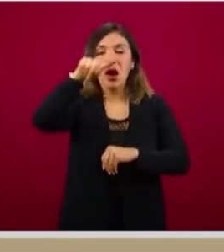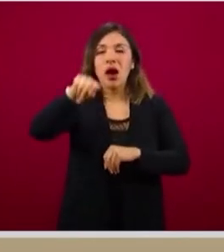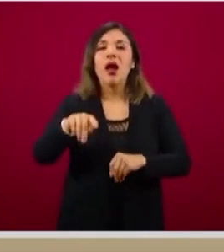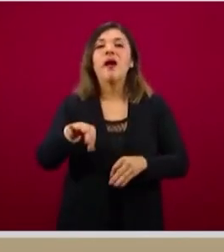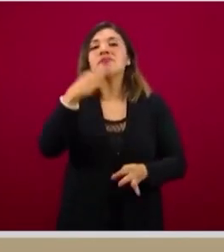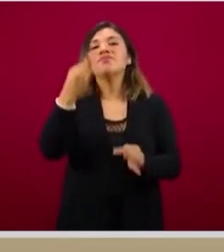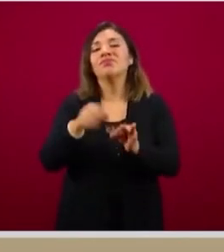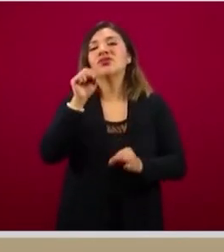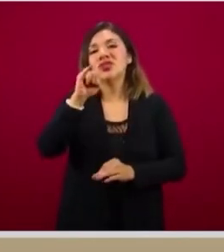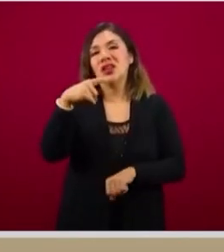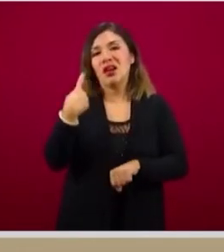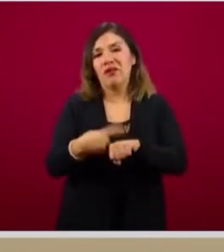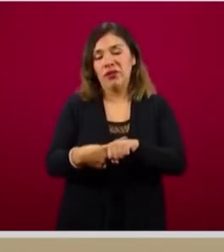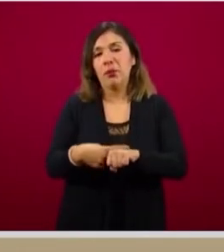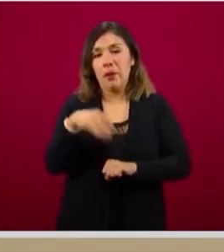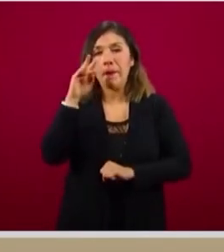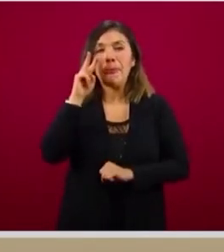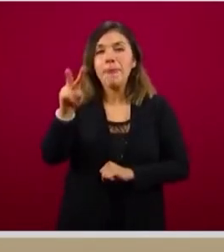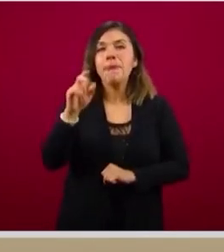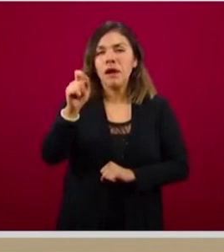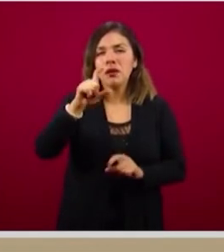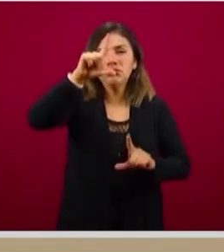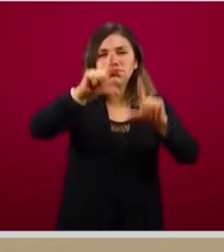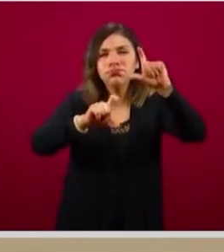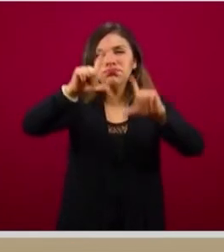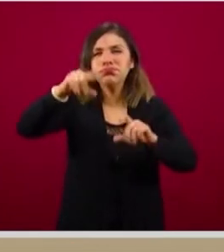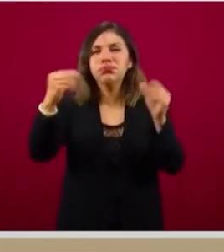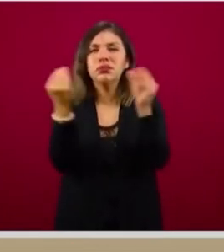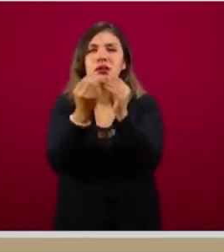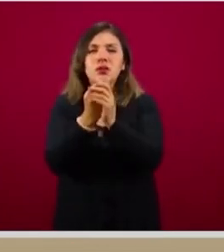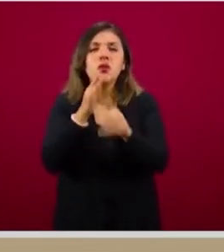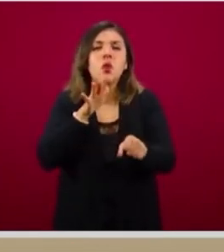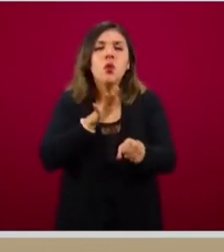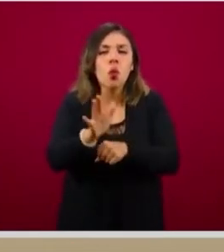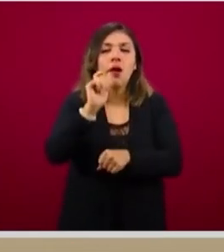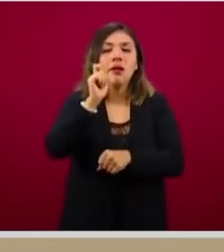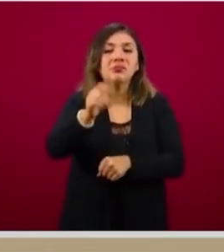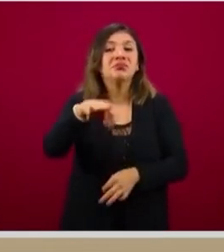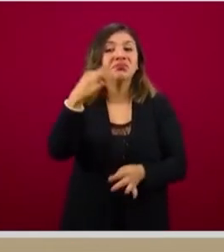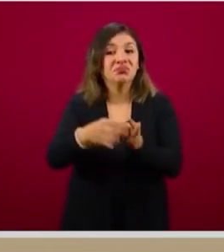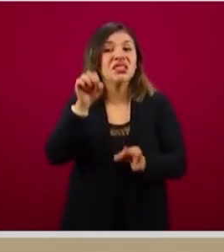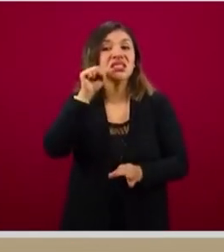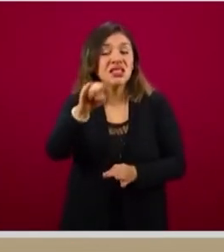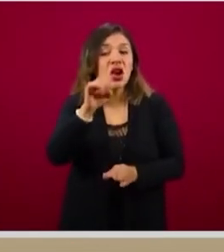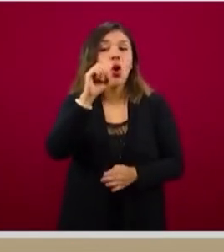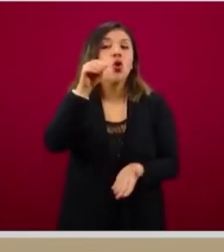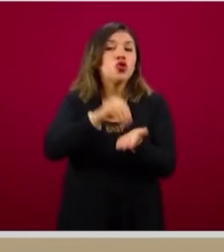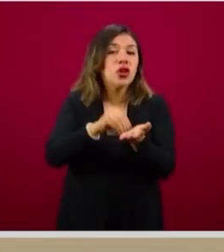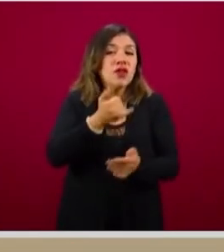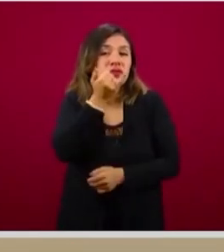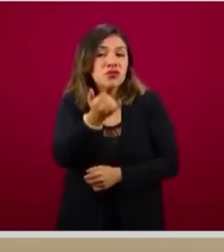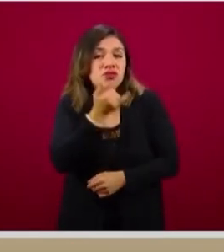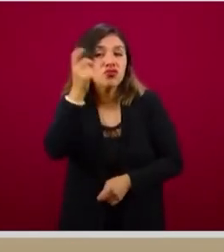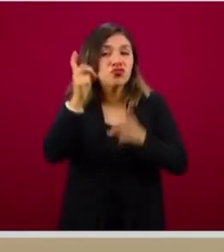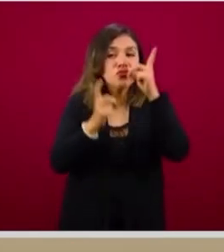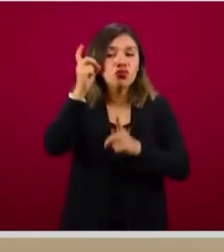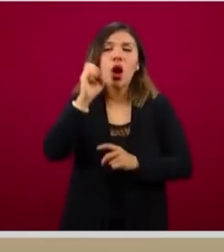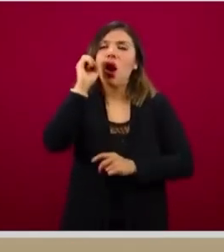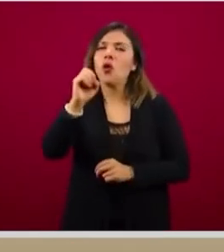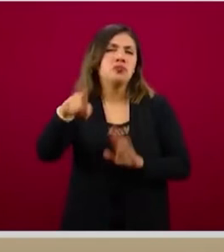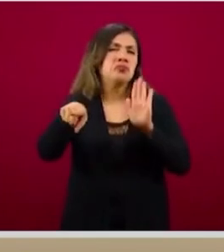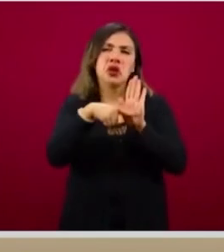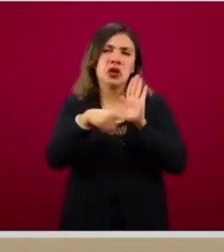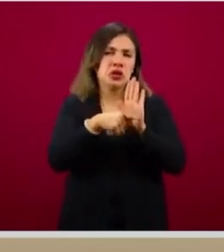confirmados. Podemos verlos distribuidos de acuerdo a su clasificación, si ya son confirmados o están todavía en calidad de sospechosos o fueron